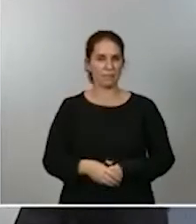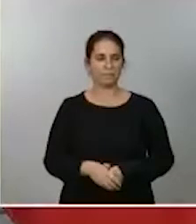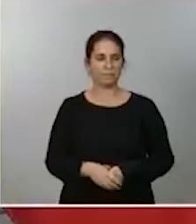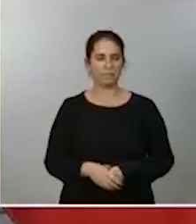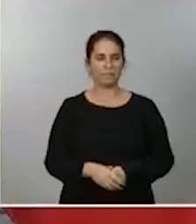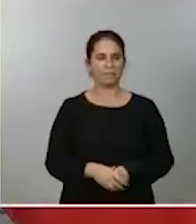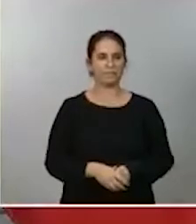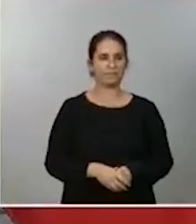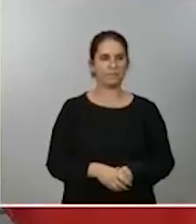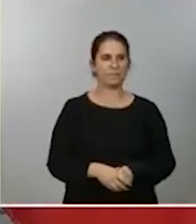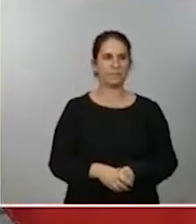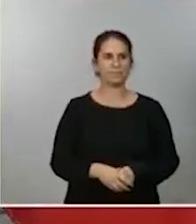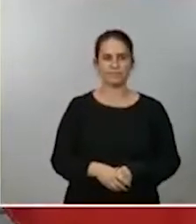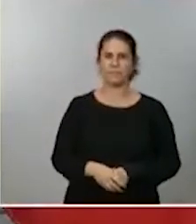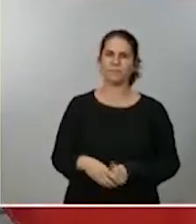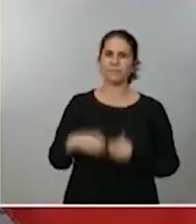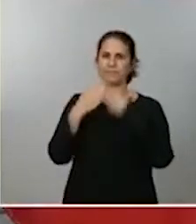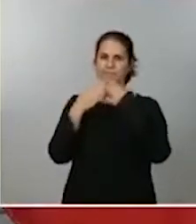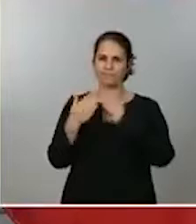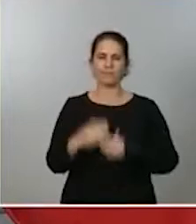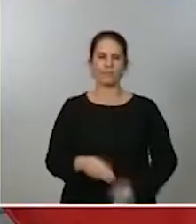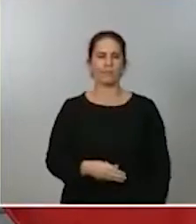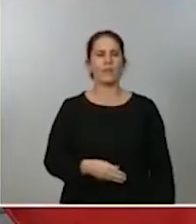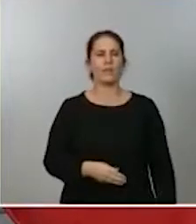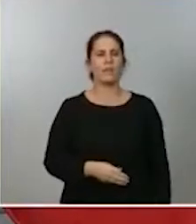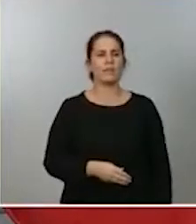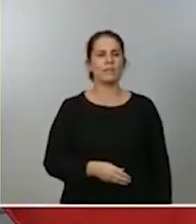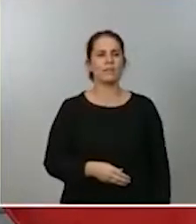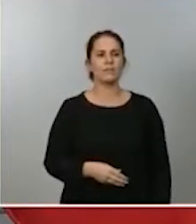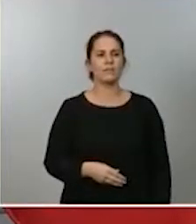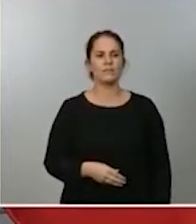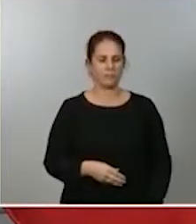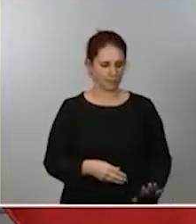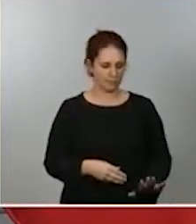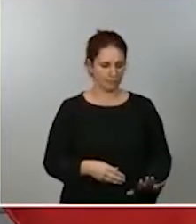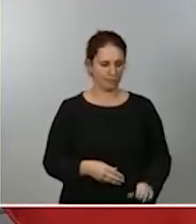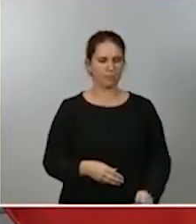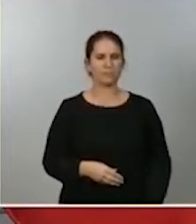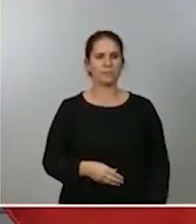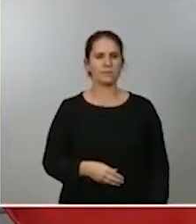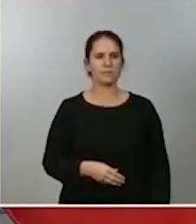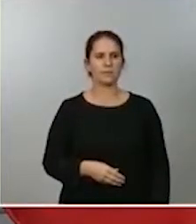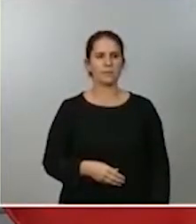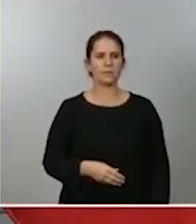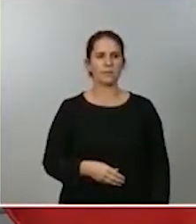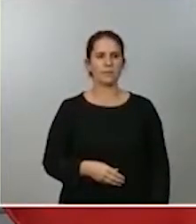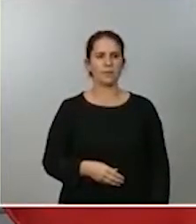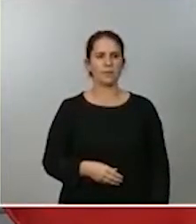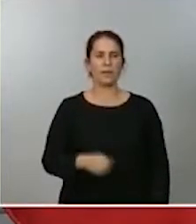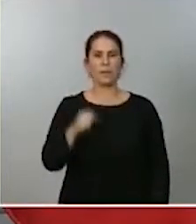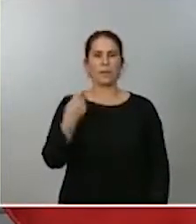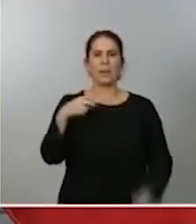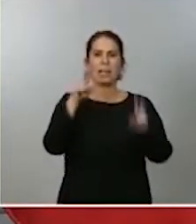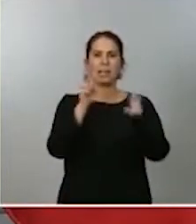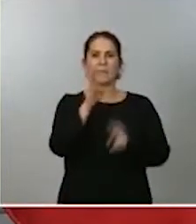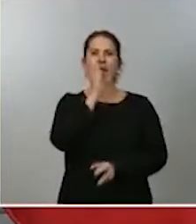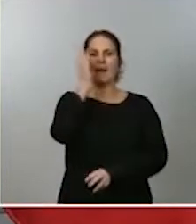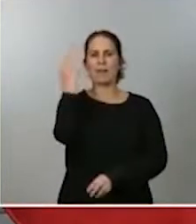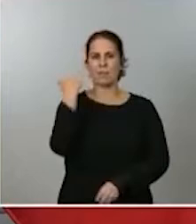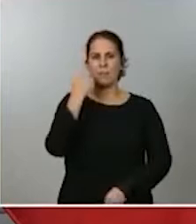Sí, muchas gracias, Juanma. En relación con la primera cuestión, creo que he sido bastante clara en mi primera